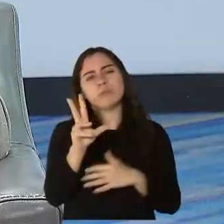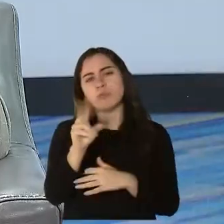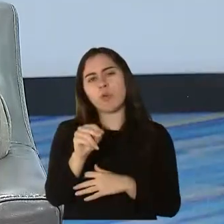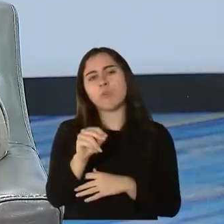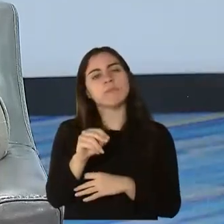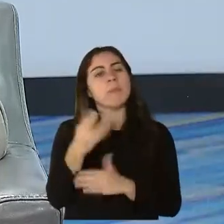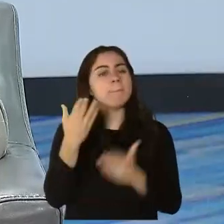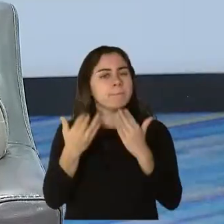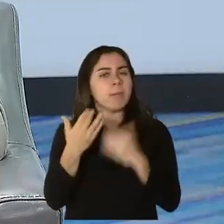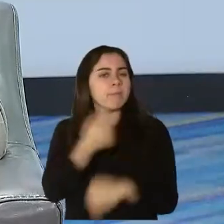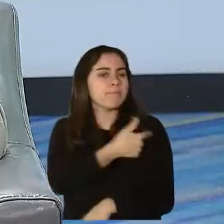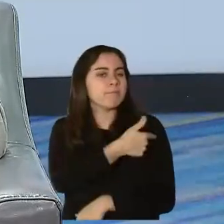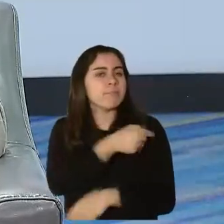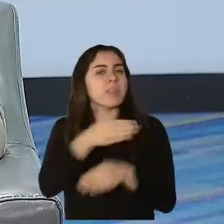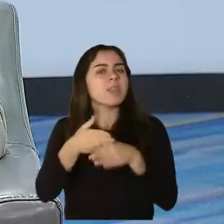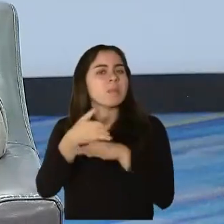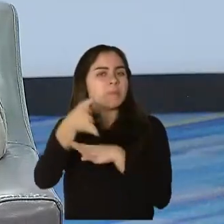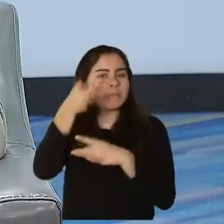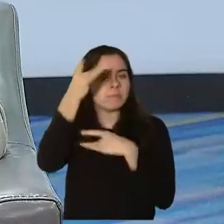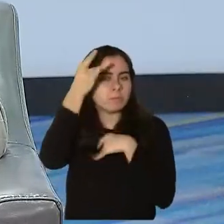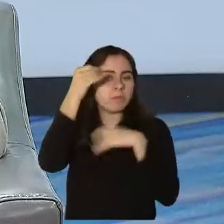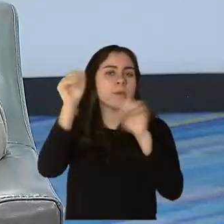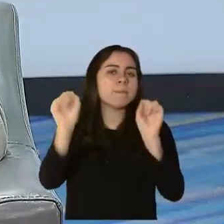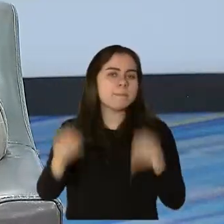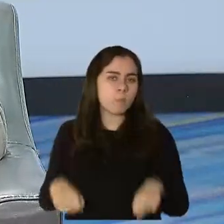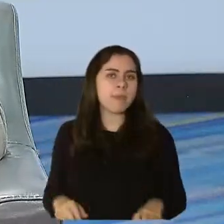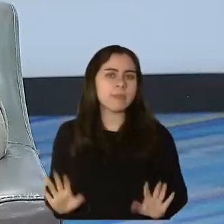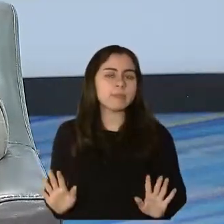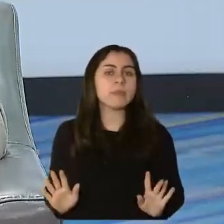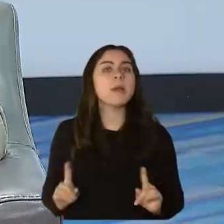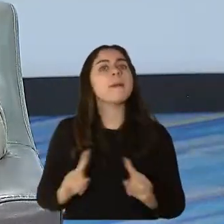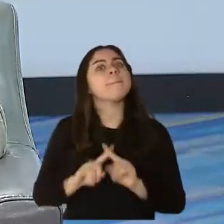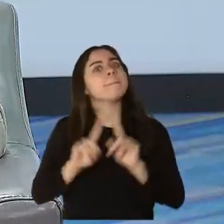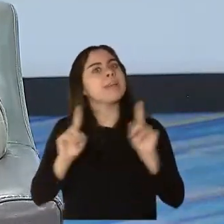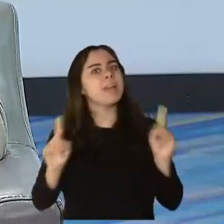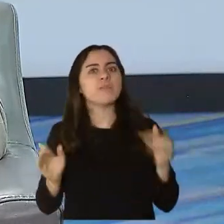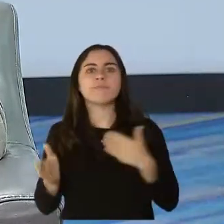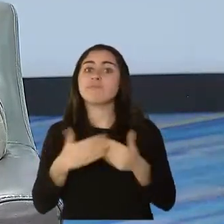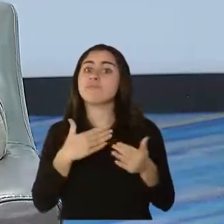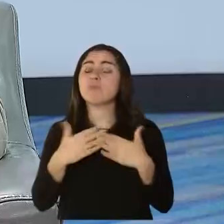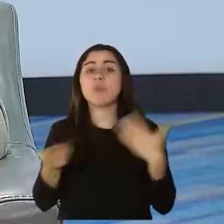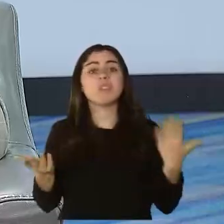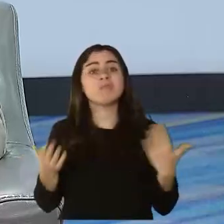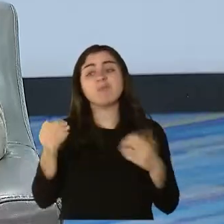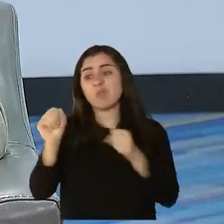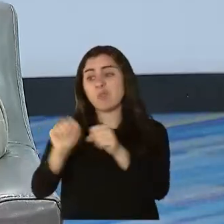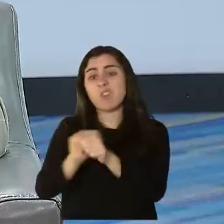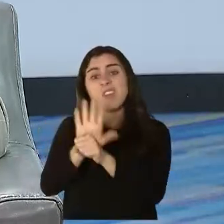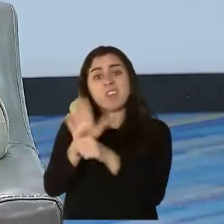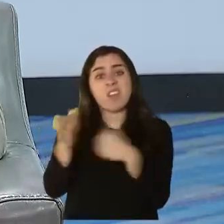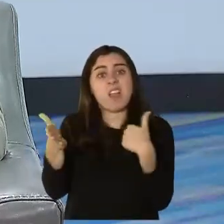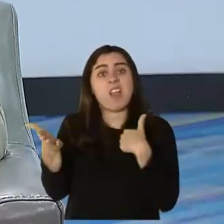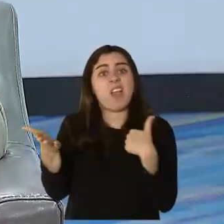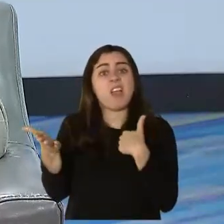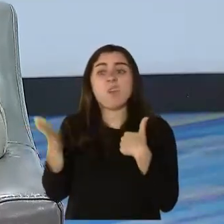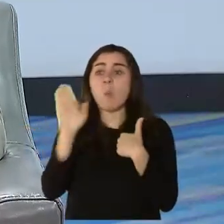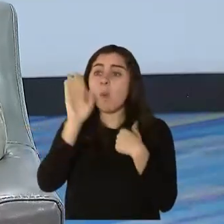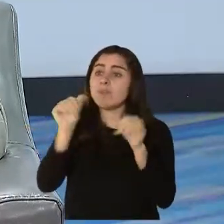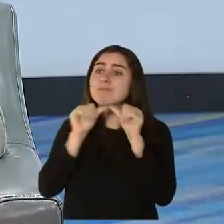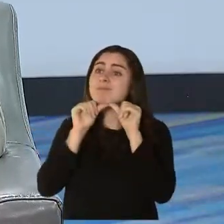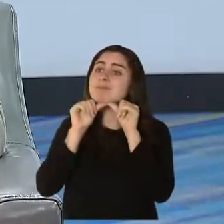recuerden que no vamos a cambiar la realidad que COVID nos trajo desde el año pasado. Esto va a seguir